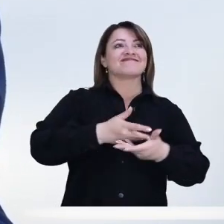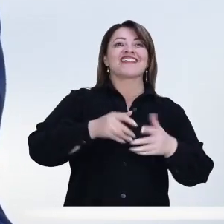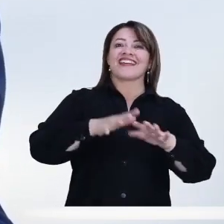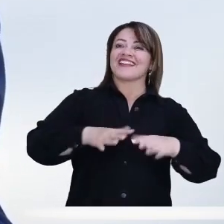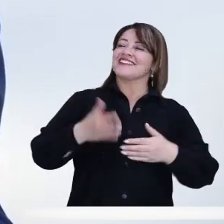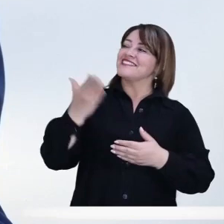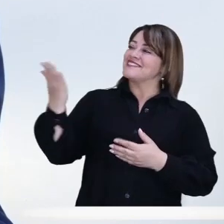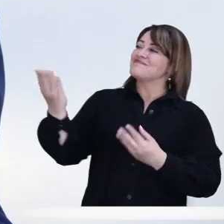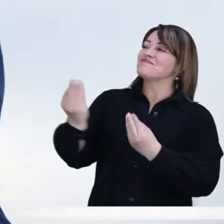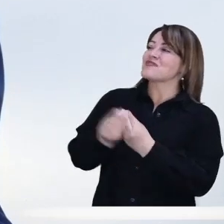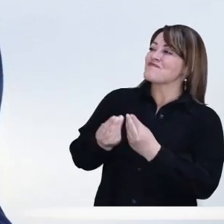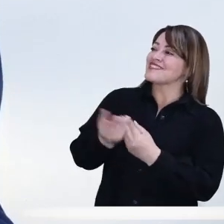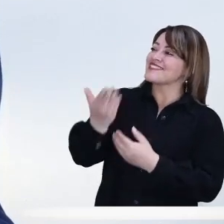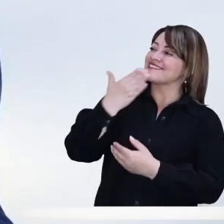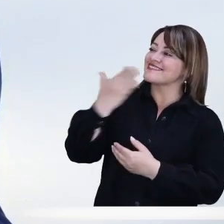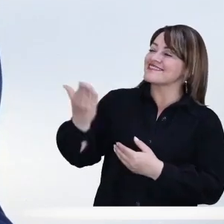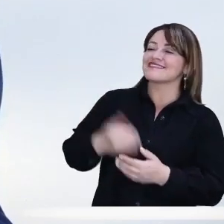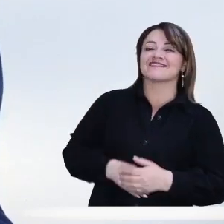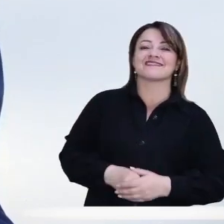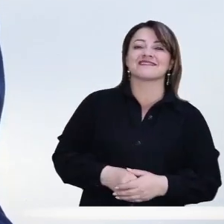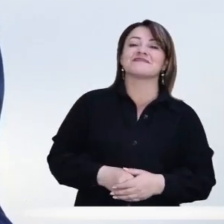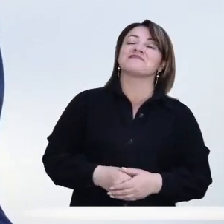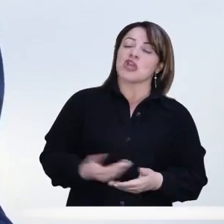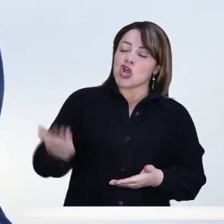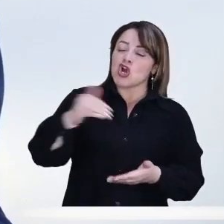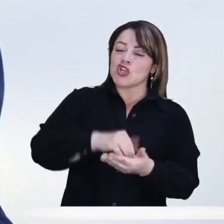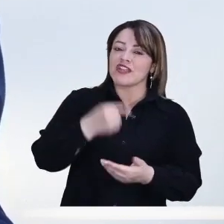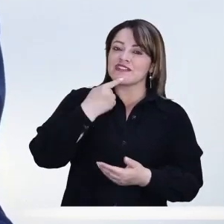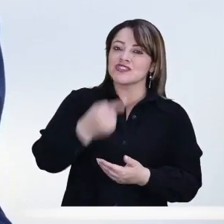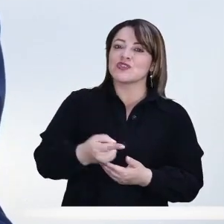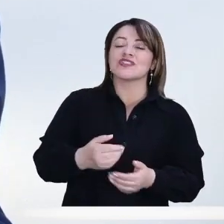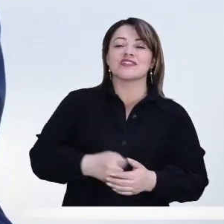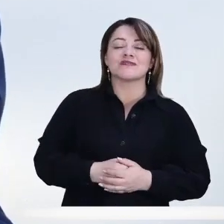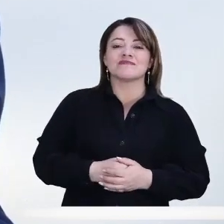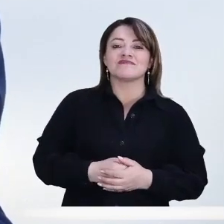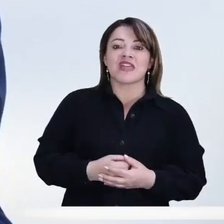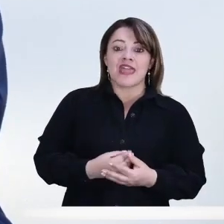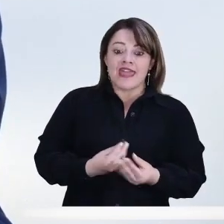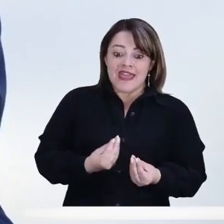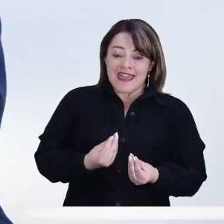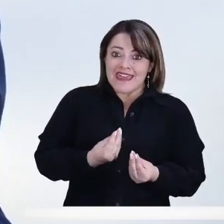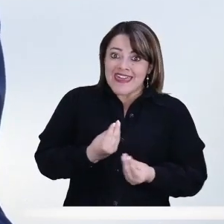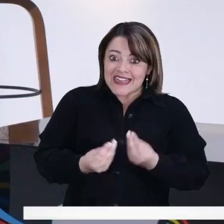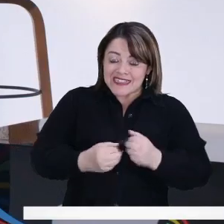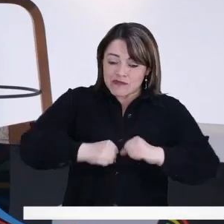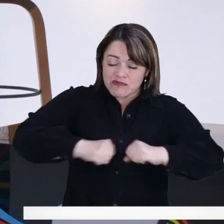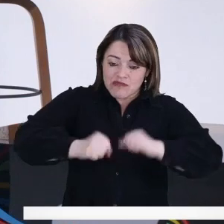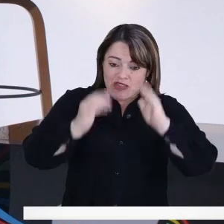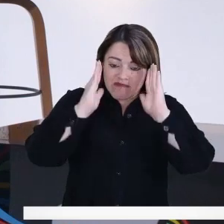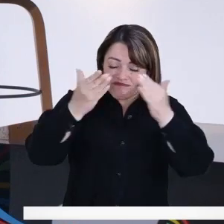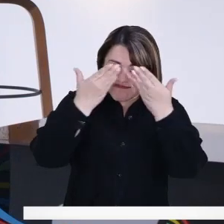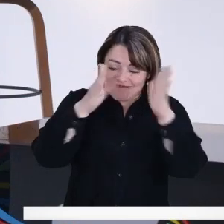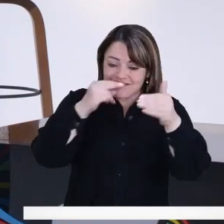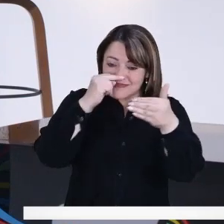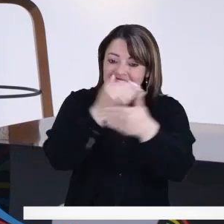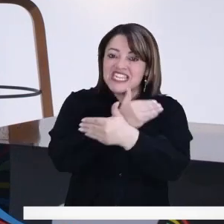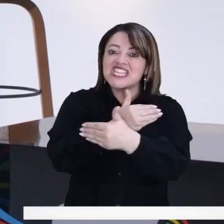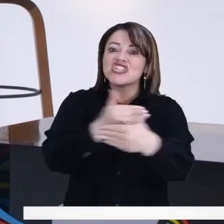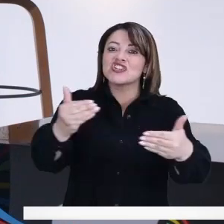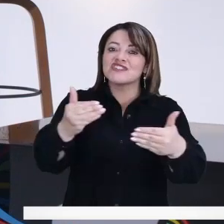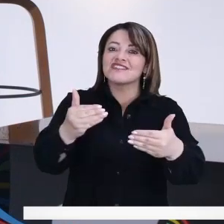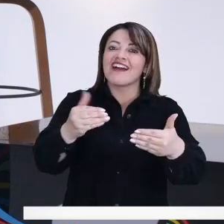panel con Ana Teresa y por supuesto, vuelvo a decirlo, todo lo que hagamos por la niñez